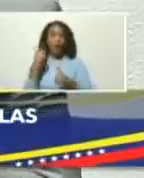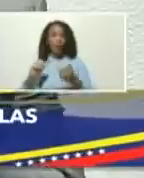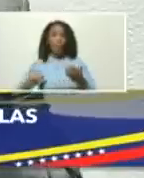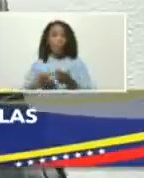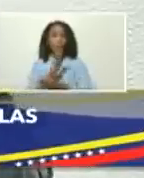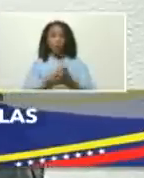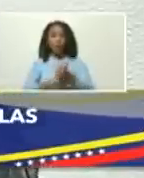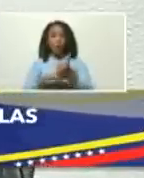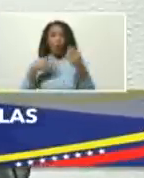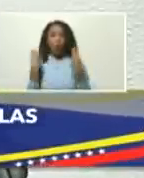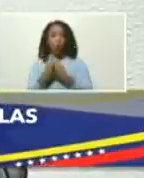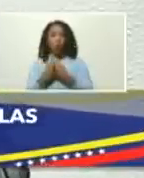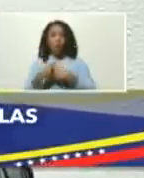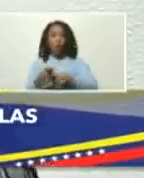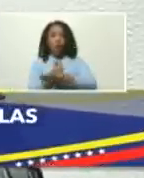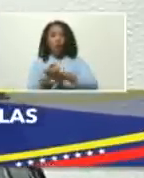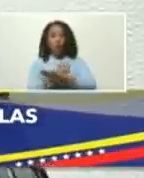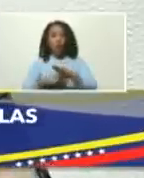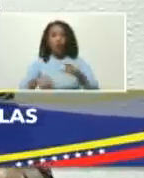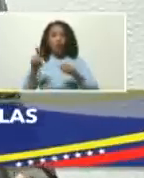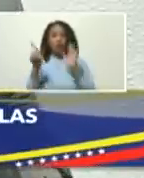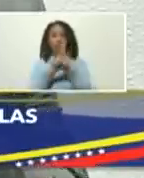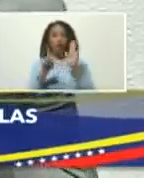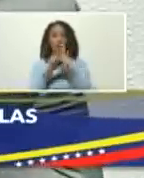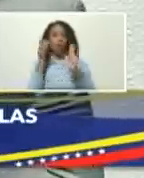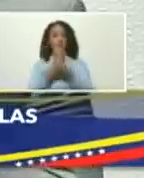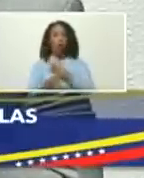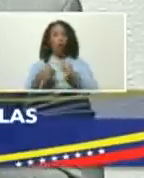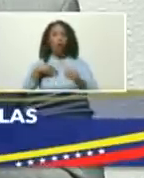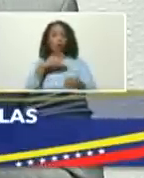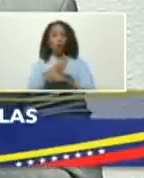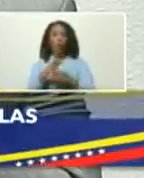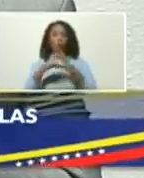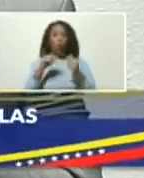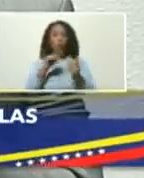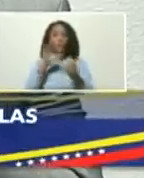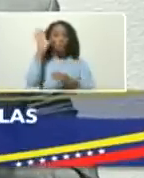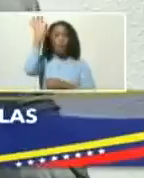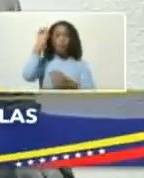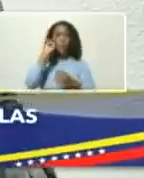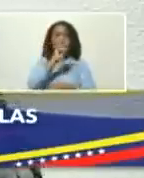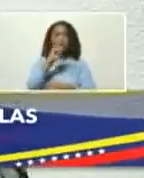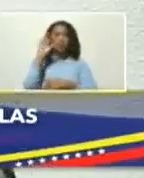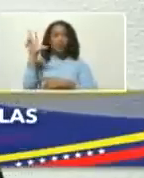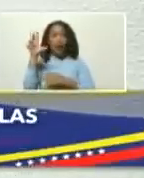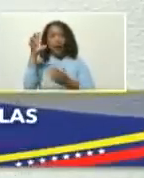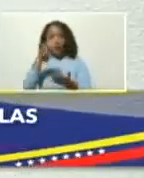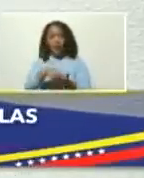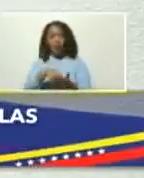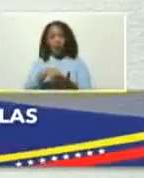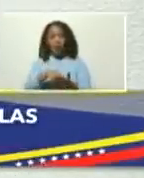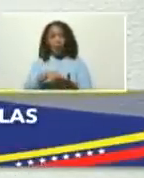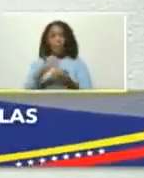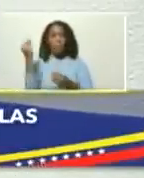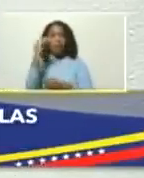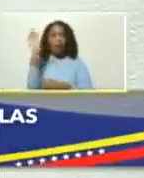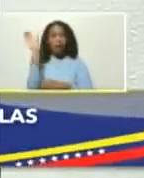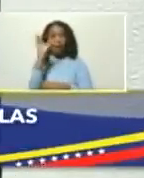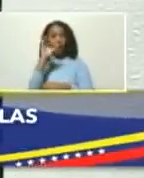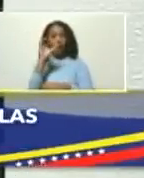gobernador Terán de la ley y nos fuimos por todo el país por los 23 estados del país más el distrito capital